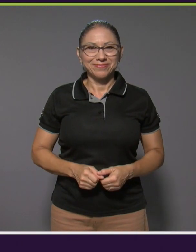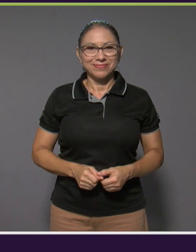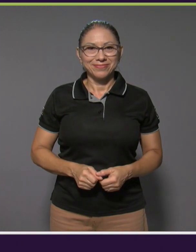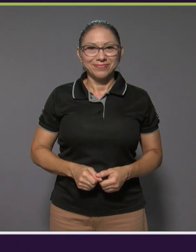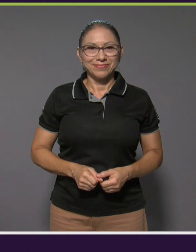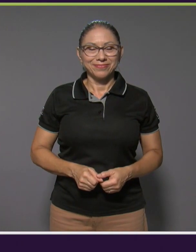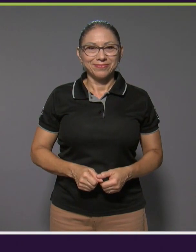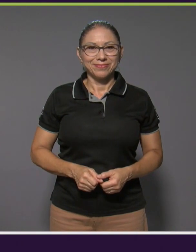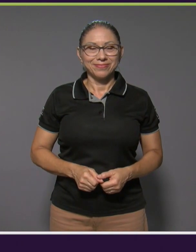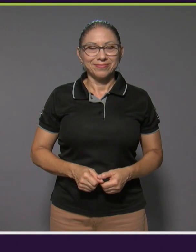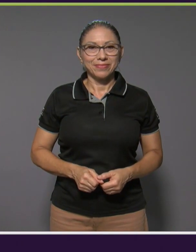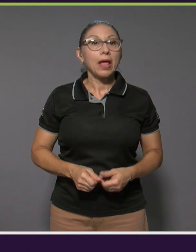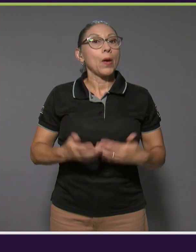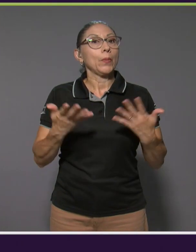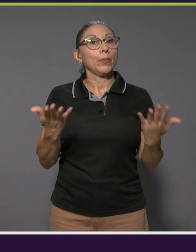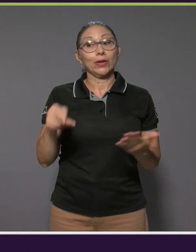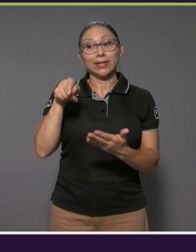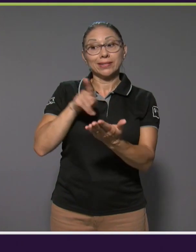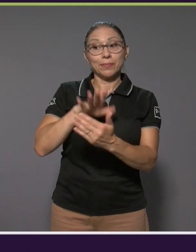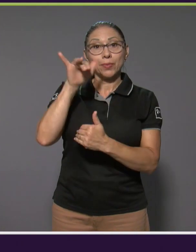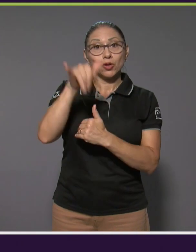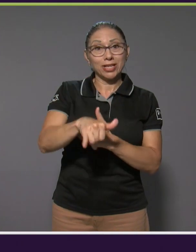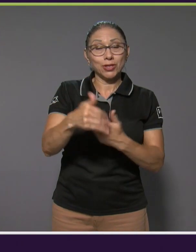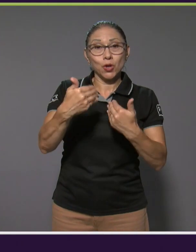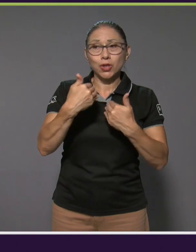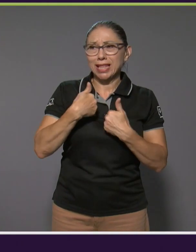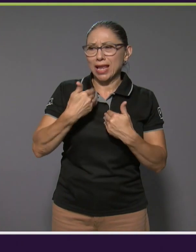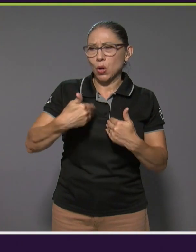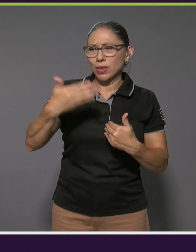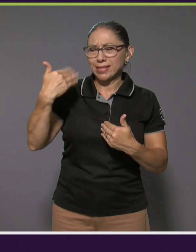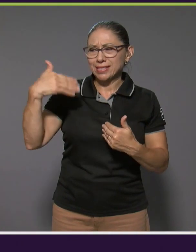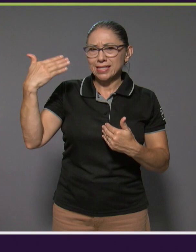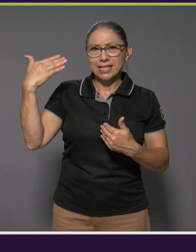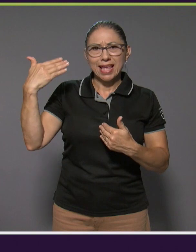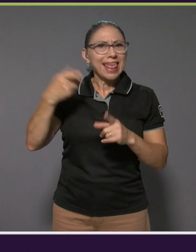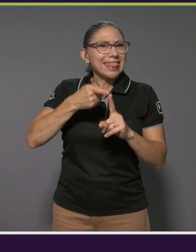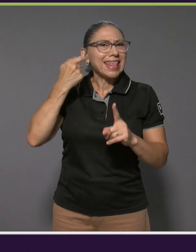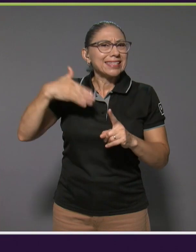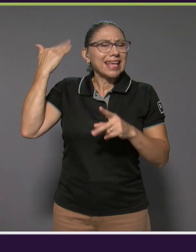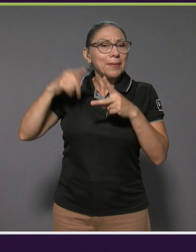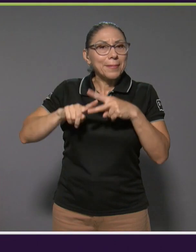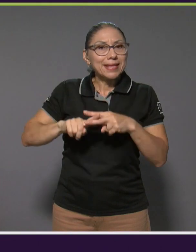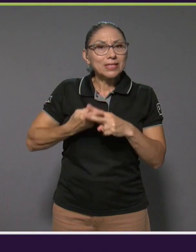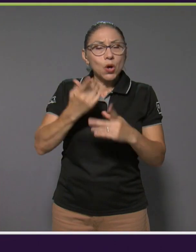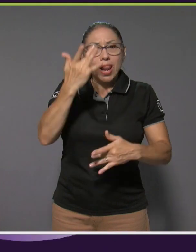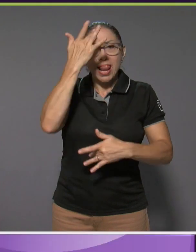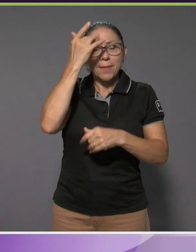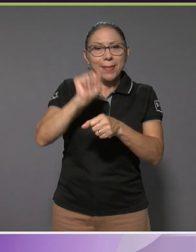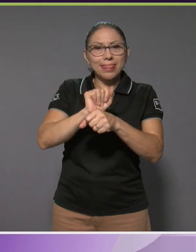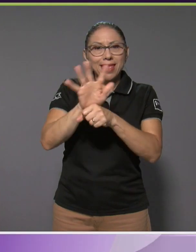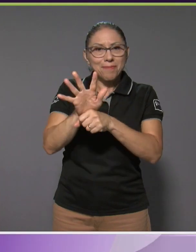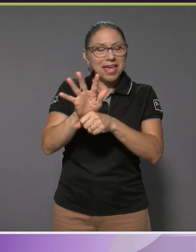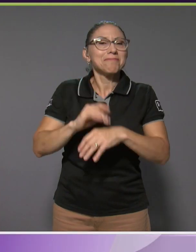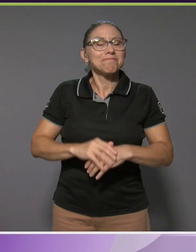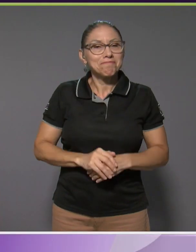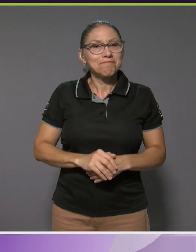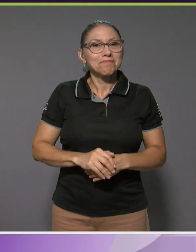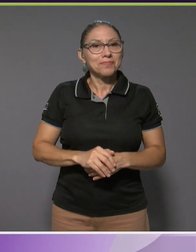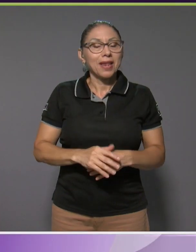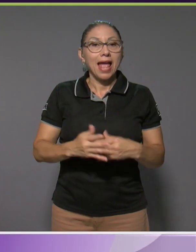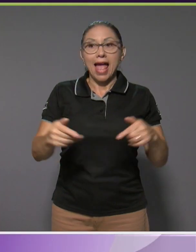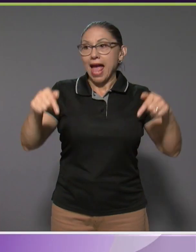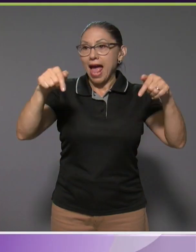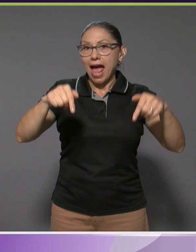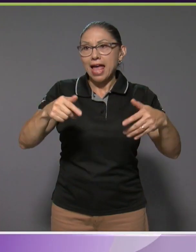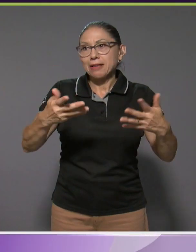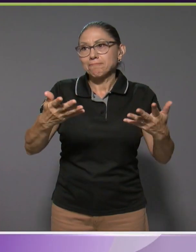Bueno, este, este proyecto lo tengo desde hace, desde que empezó la pandemia. Y este, a